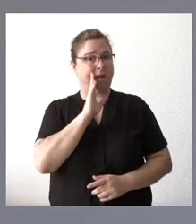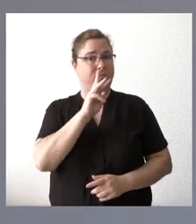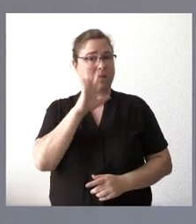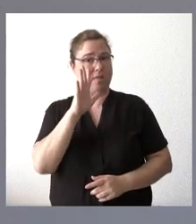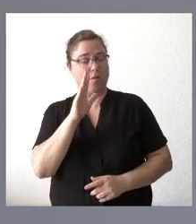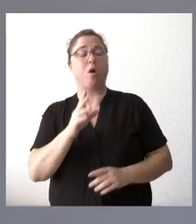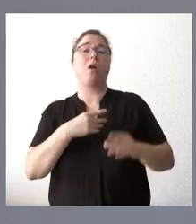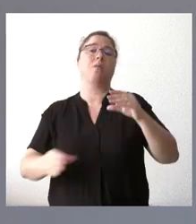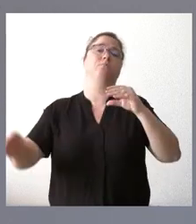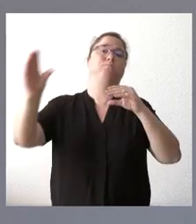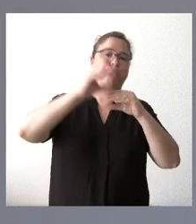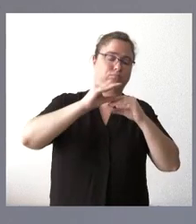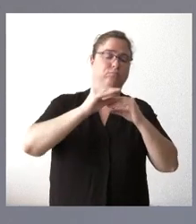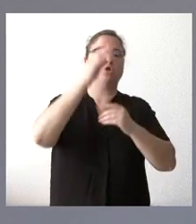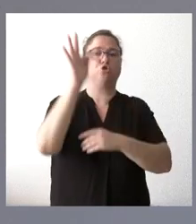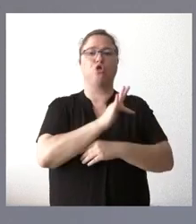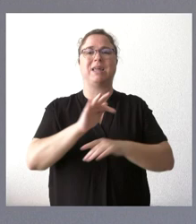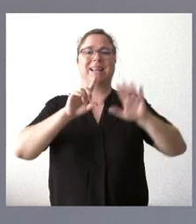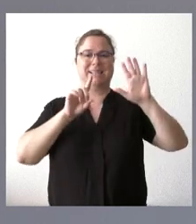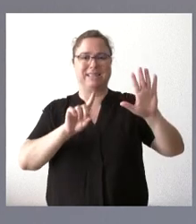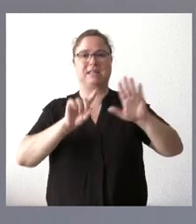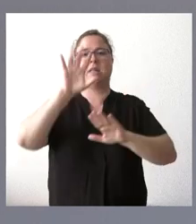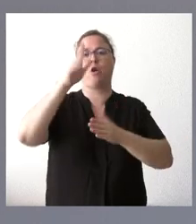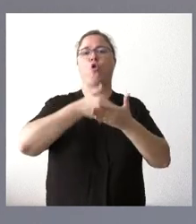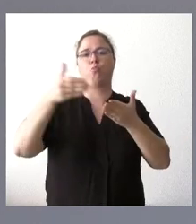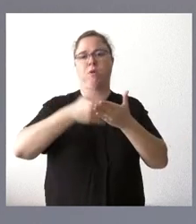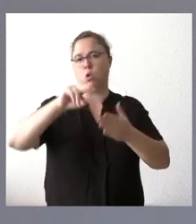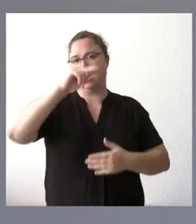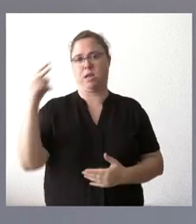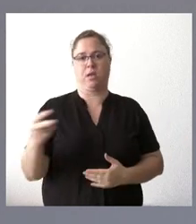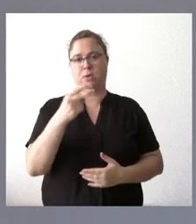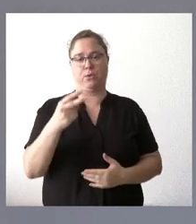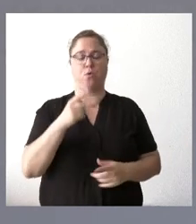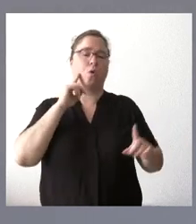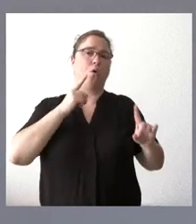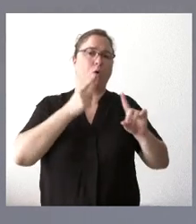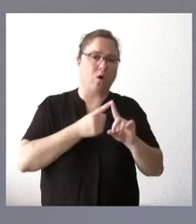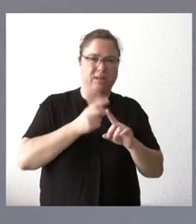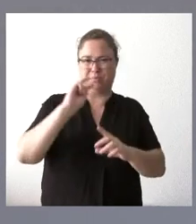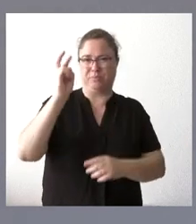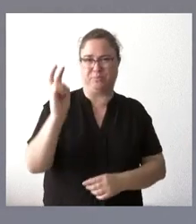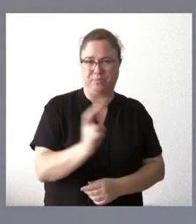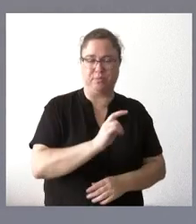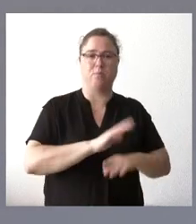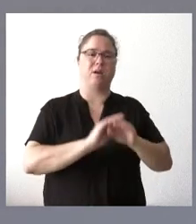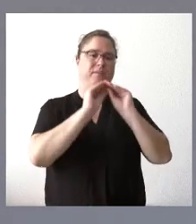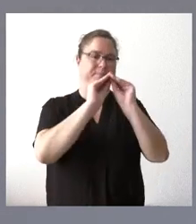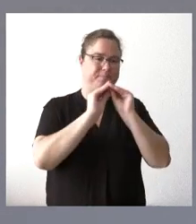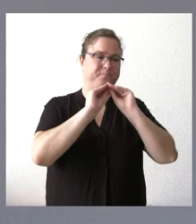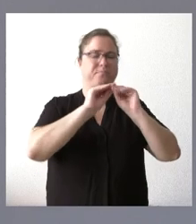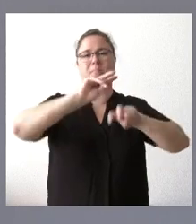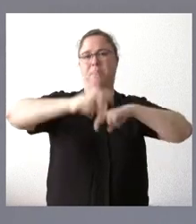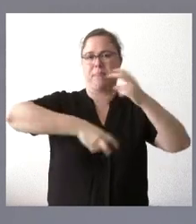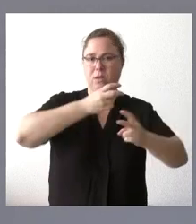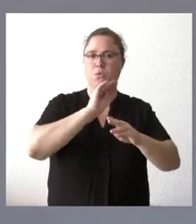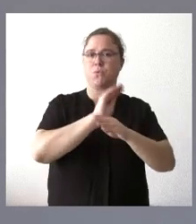que hemos reservado a 65 millones de euros, con objetivos diversos de restauración ambiental, de